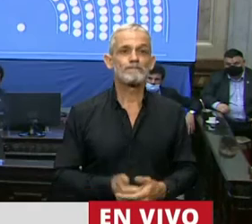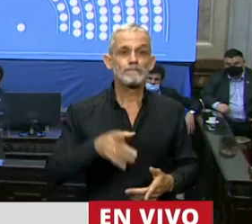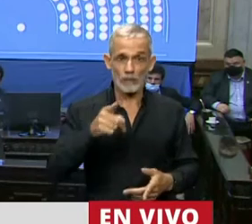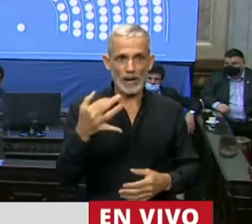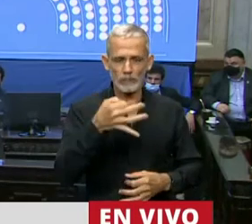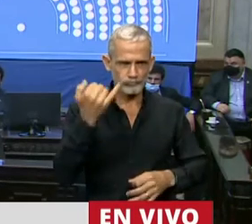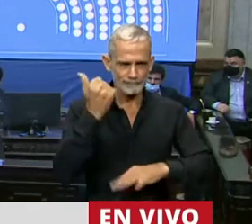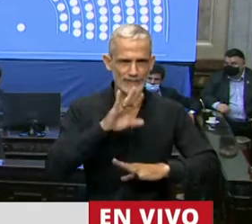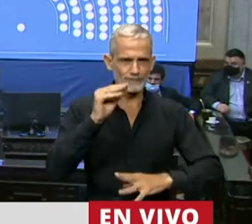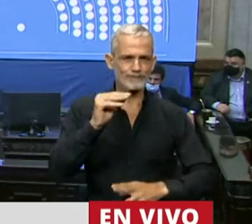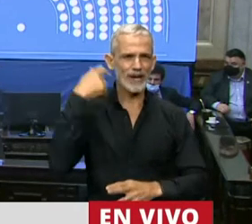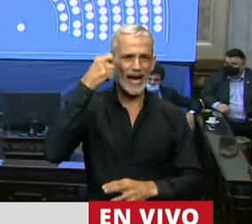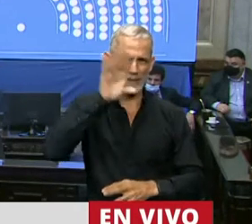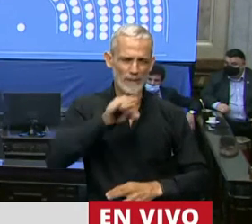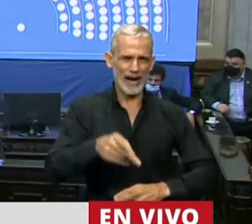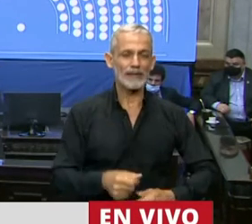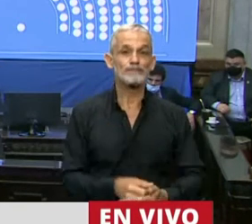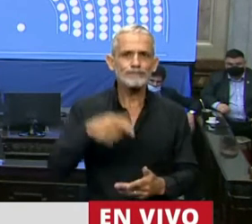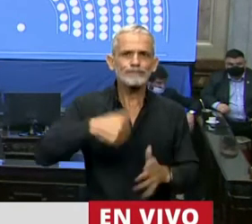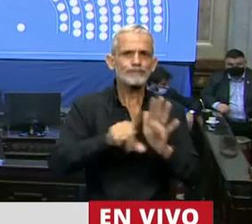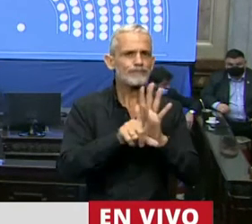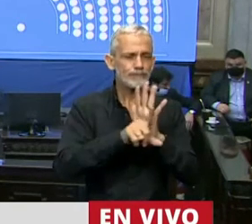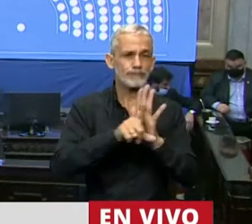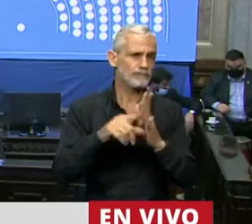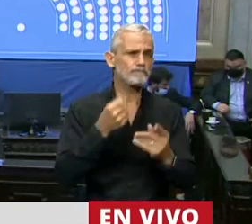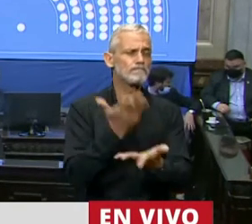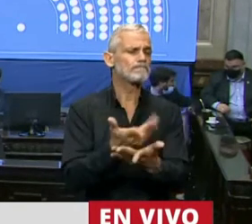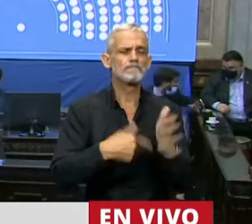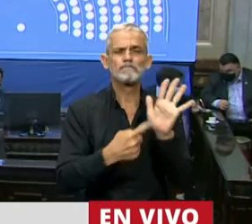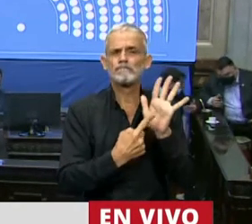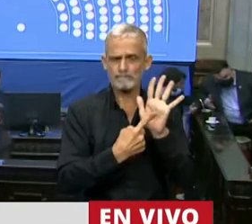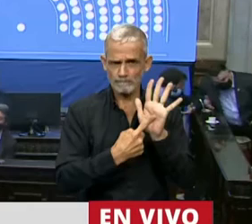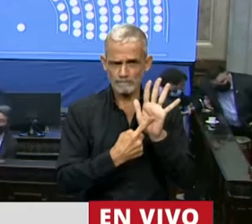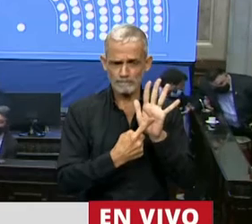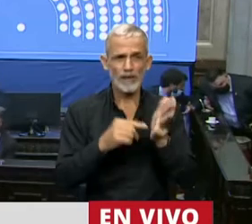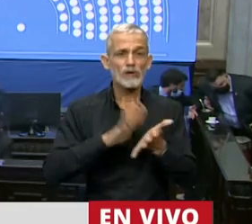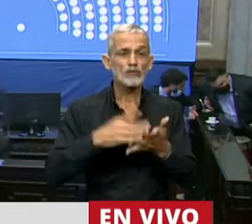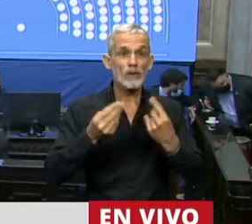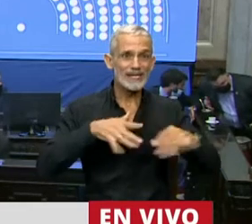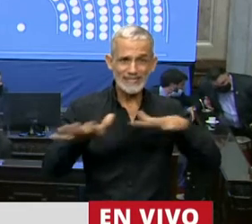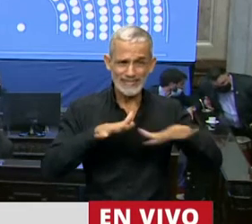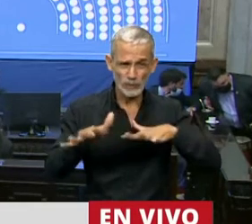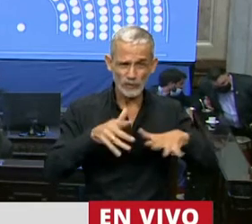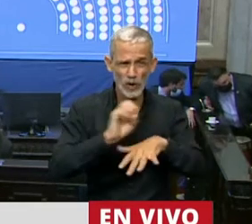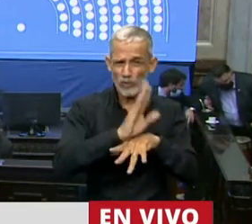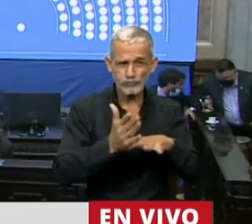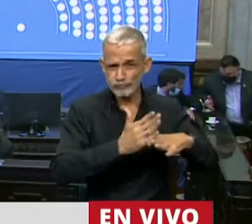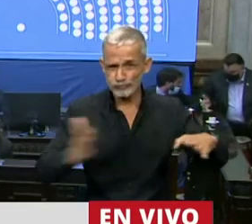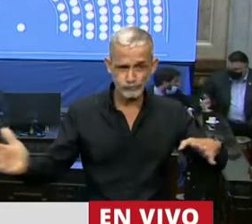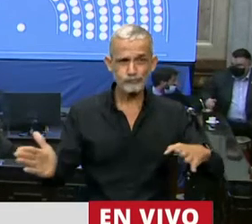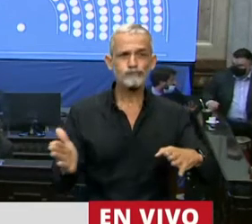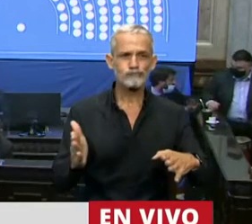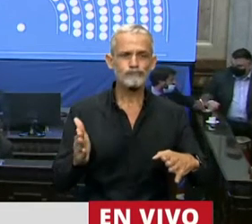ahí estamos. Entonces, esta ley lo que plantea es en el marco de esta situación, de esta